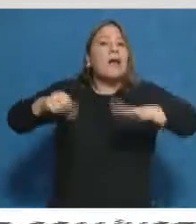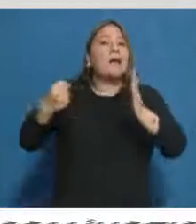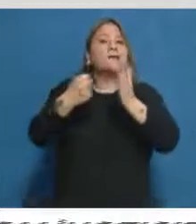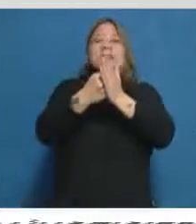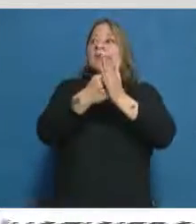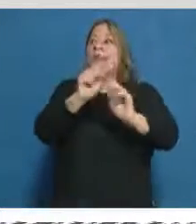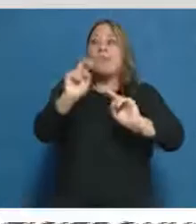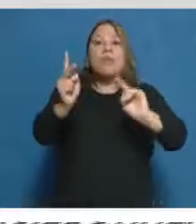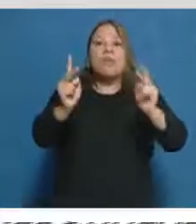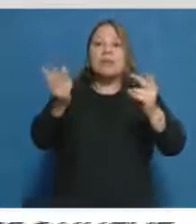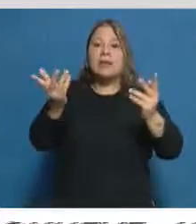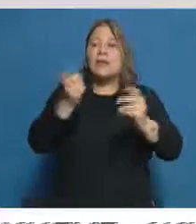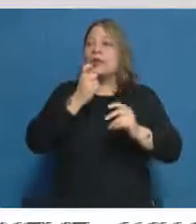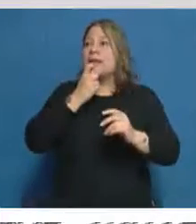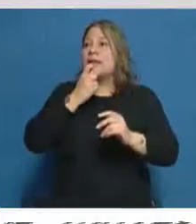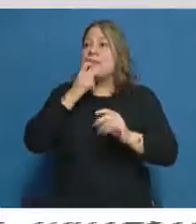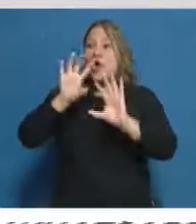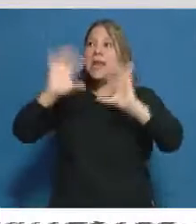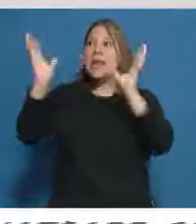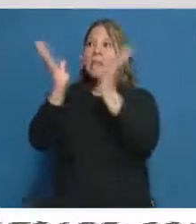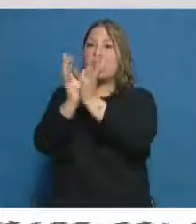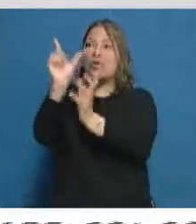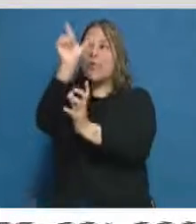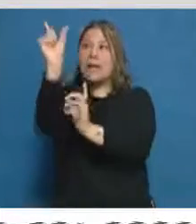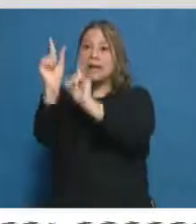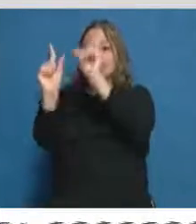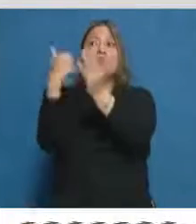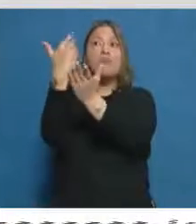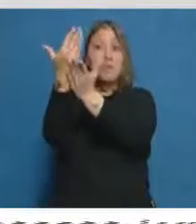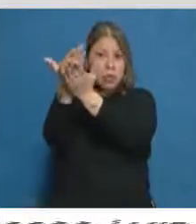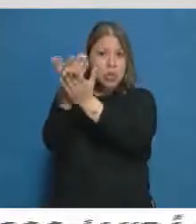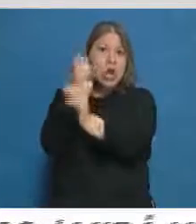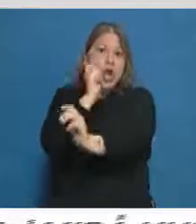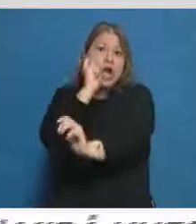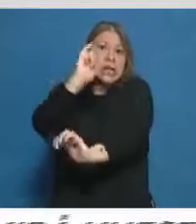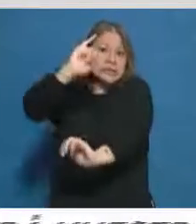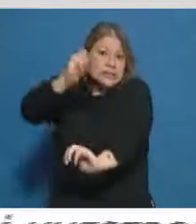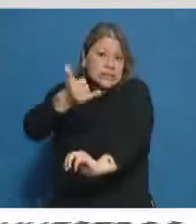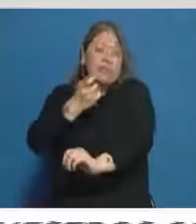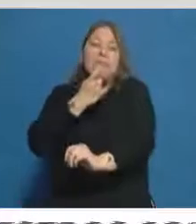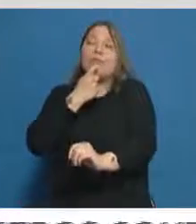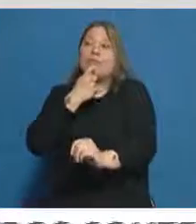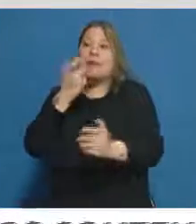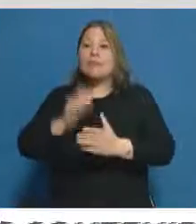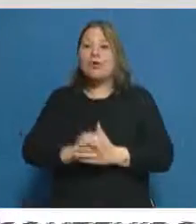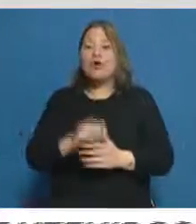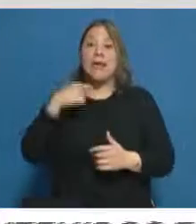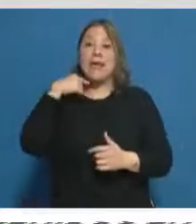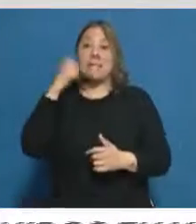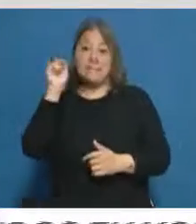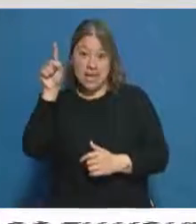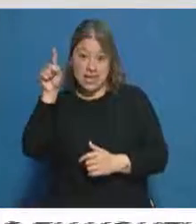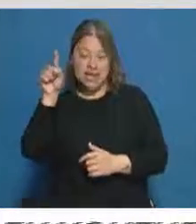pero que existen ejemplos internacionales que se lo han propuesto y lo han logrado. Tal es el caso, por ejemplo, de España,